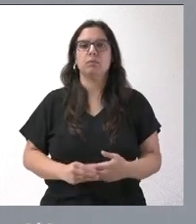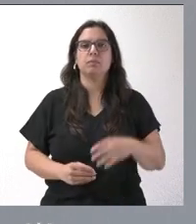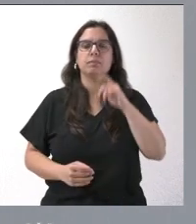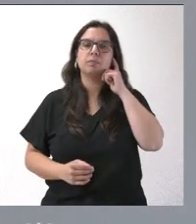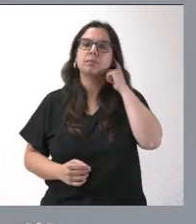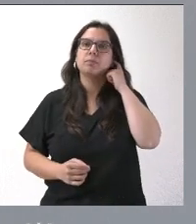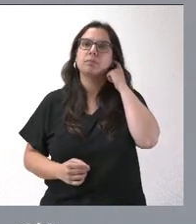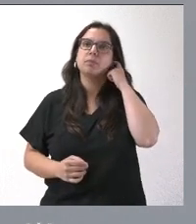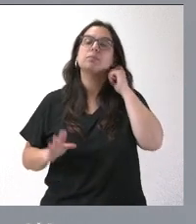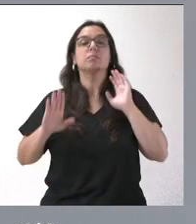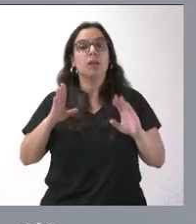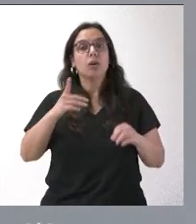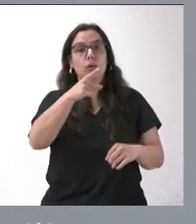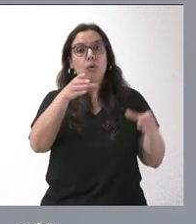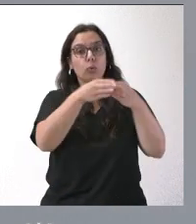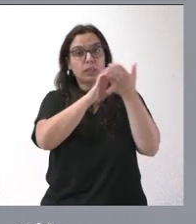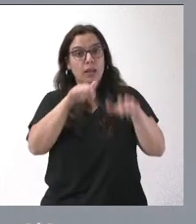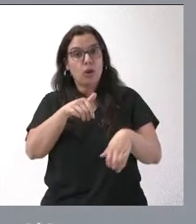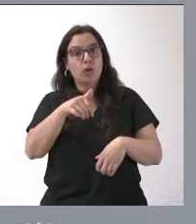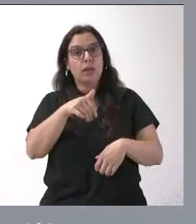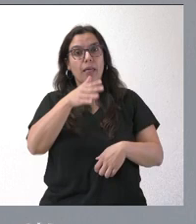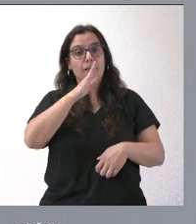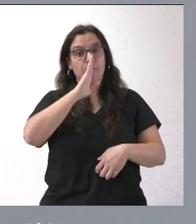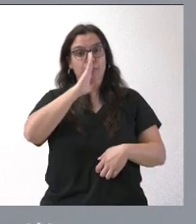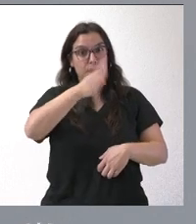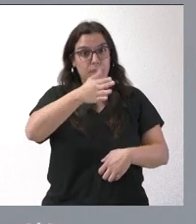Sí, pero ¿tiene pensado personarse como acusación particular?